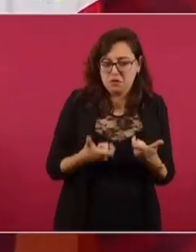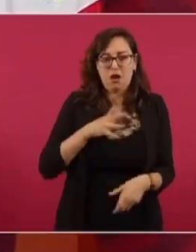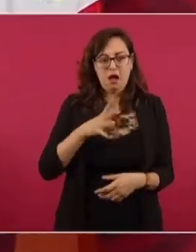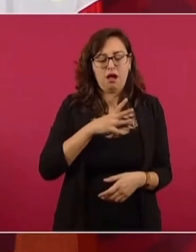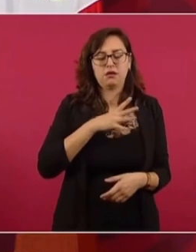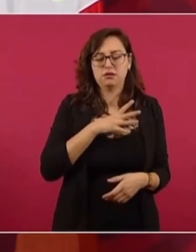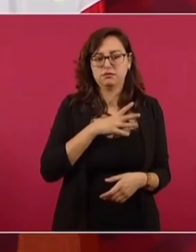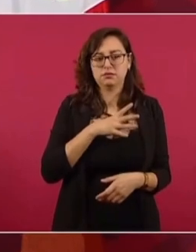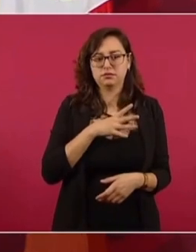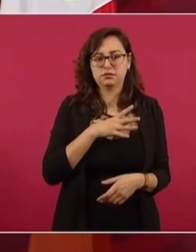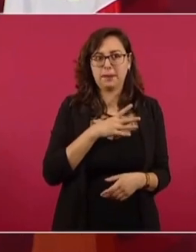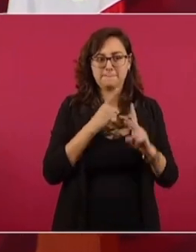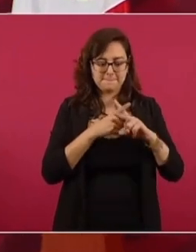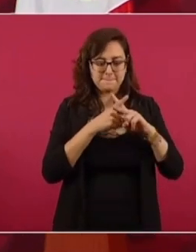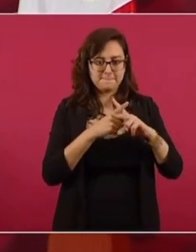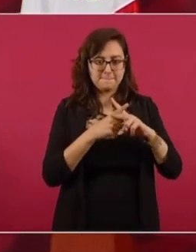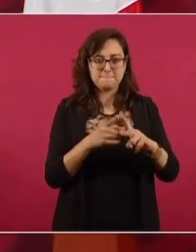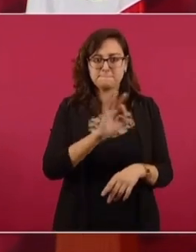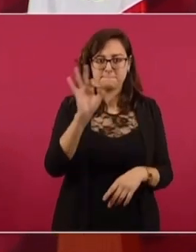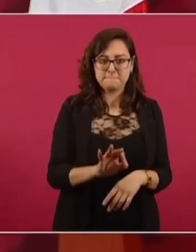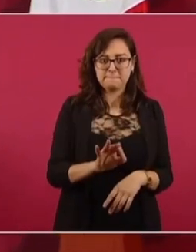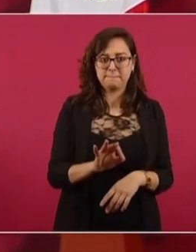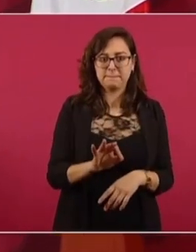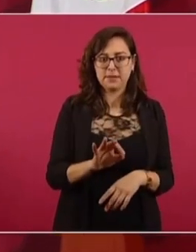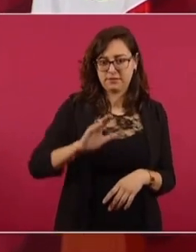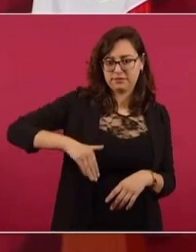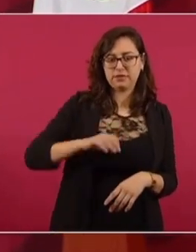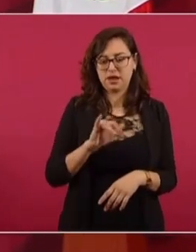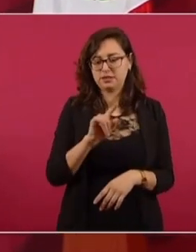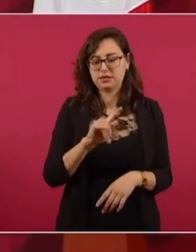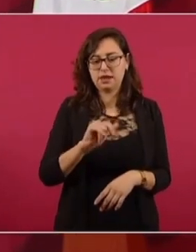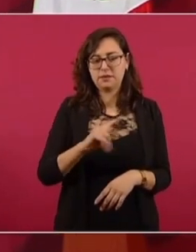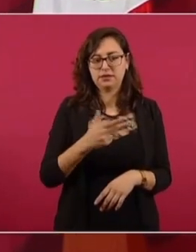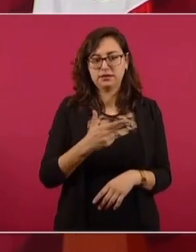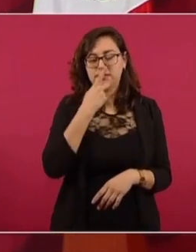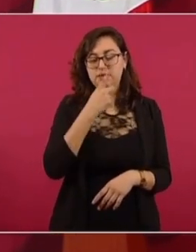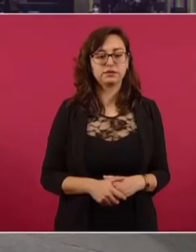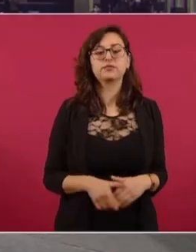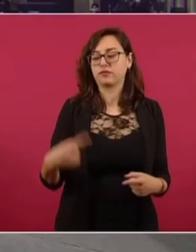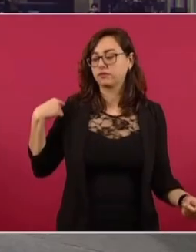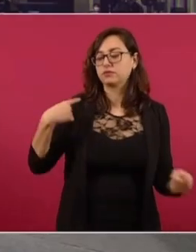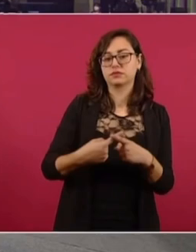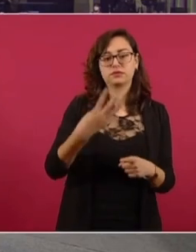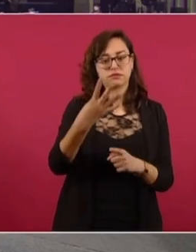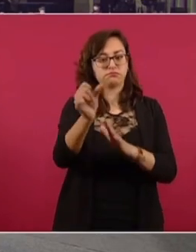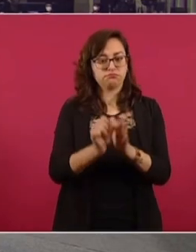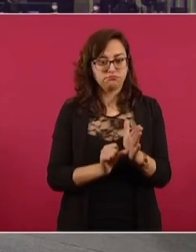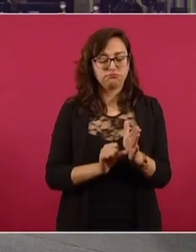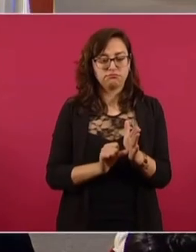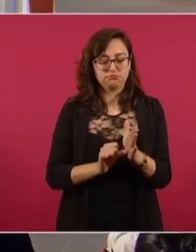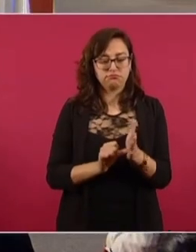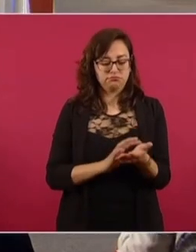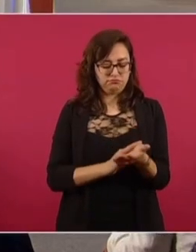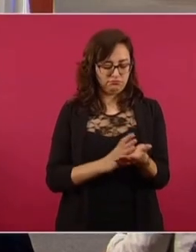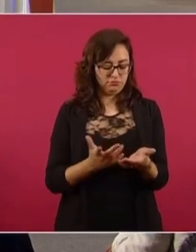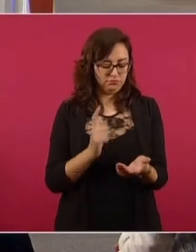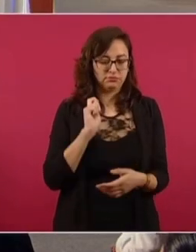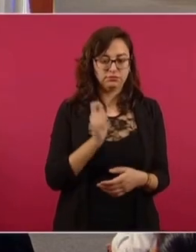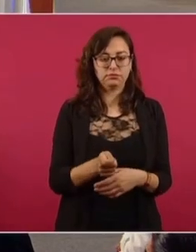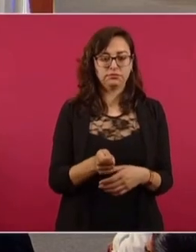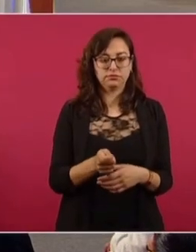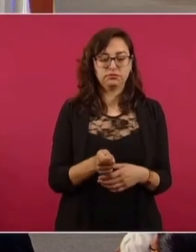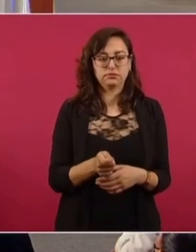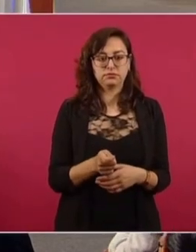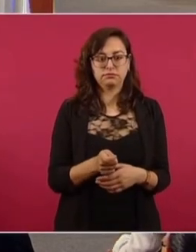excedente. De acuerdo a las cifras que dio Elizabeth, de cuatro mil quinientos millones de dólares al mes, entonces quiere decir que estaríamos como